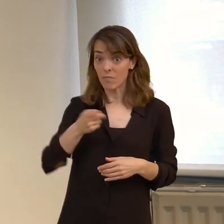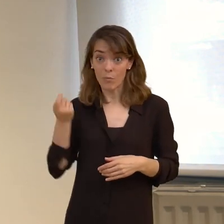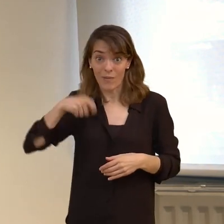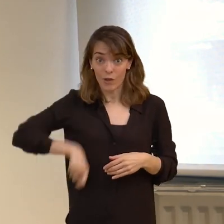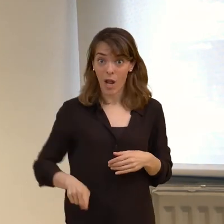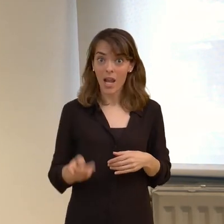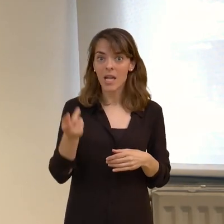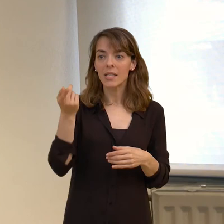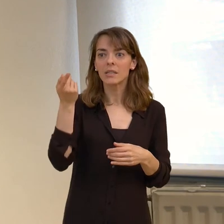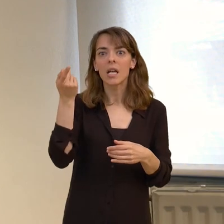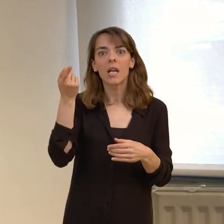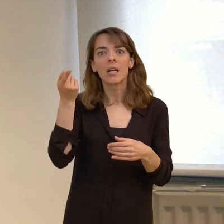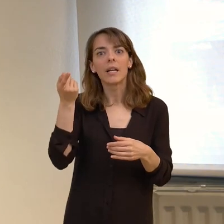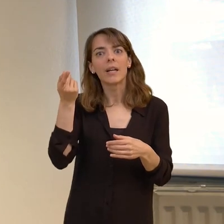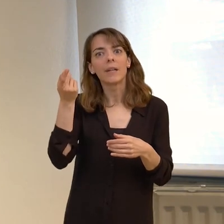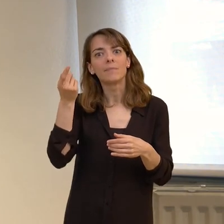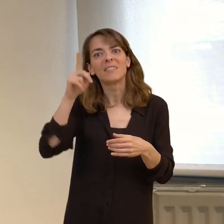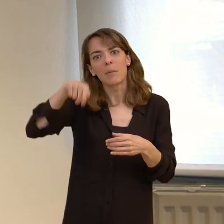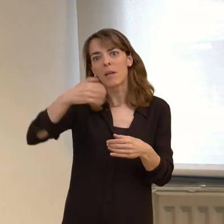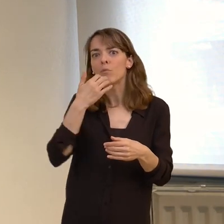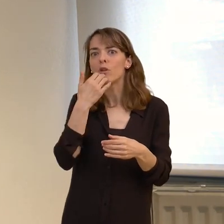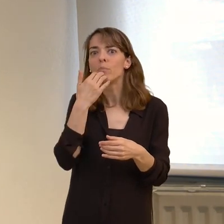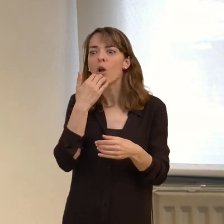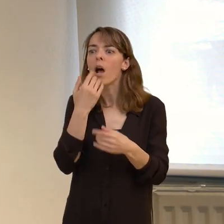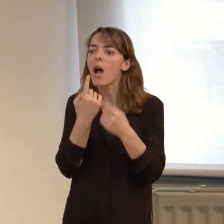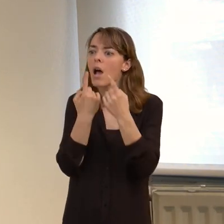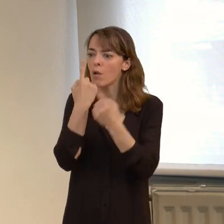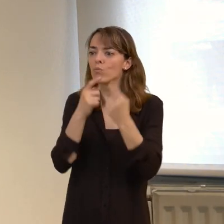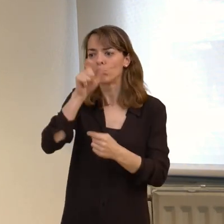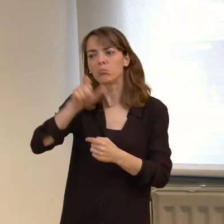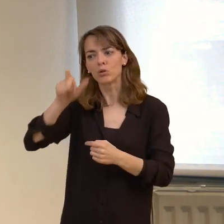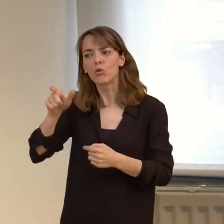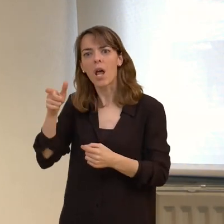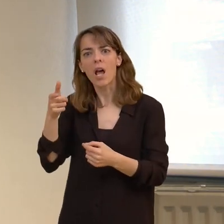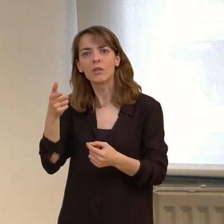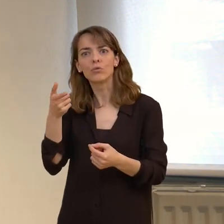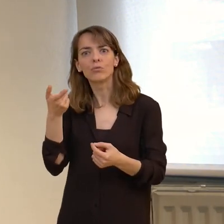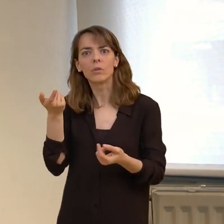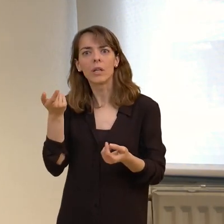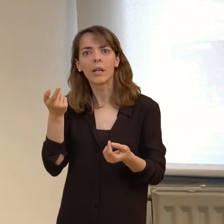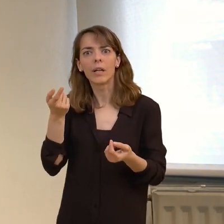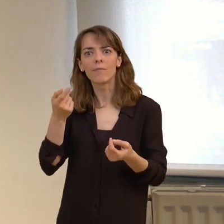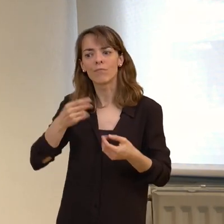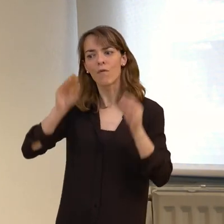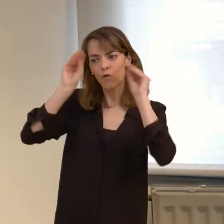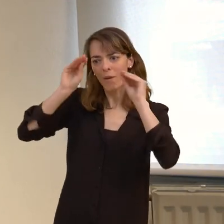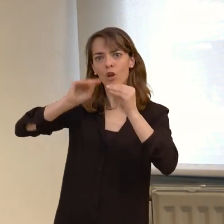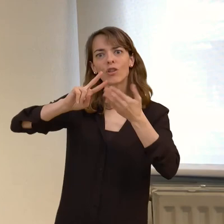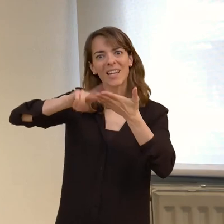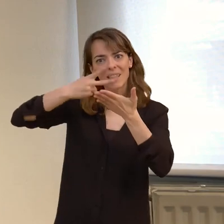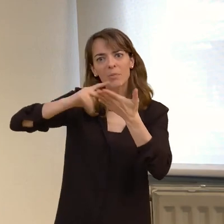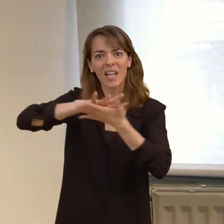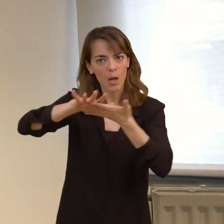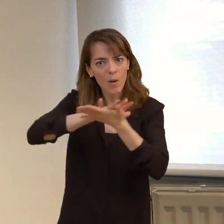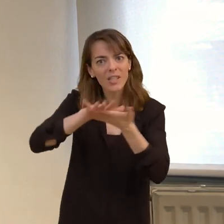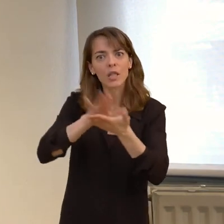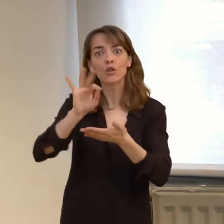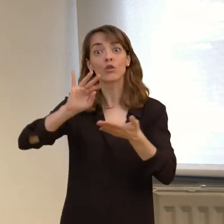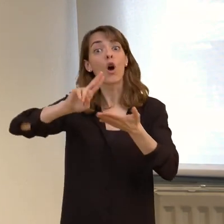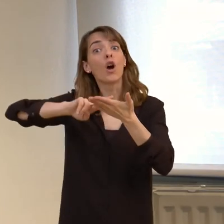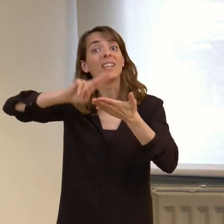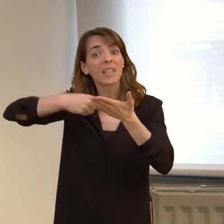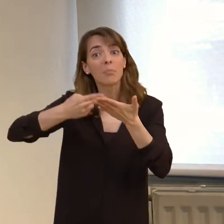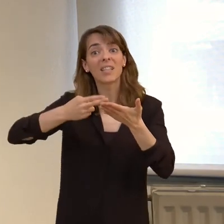aparte de sus titulaciones superiores, pues coinciden que tienen formación también como intérpretes en lengua de signos o intérpretes en otros